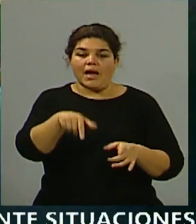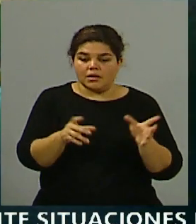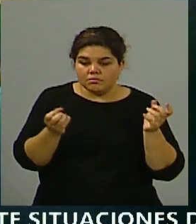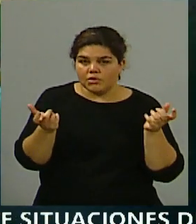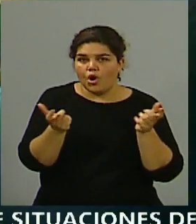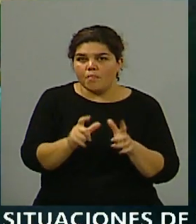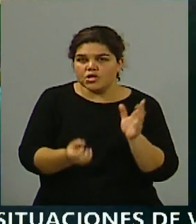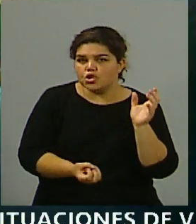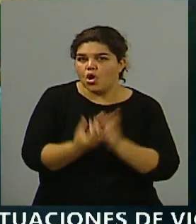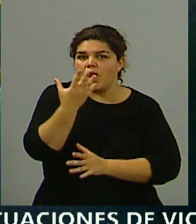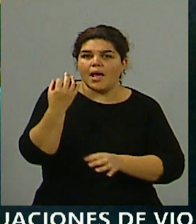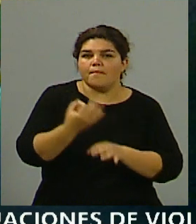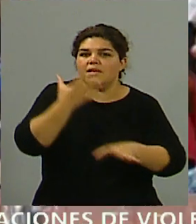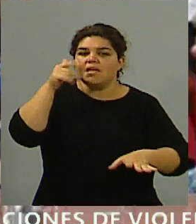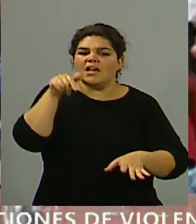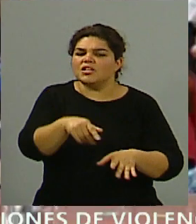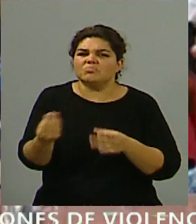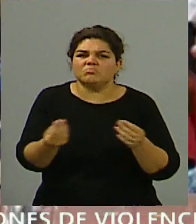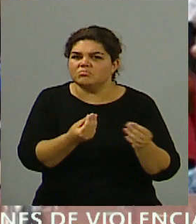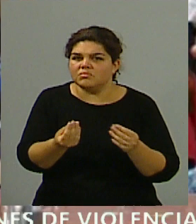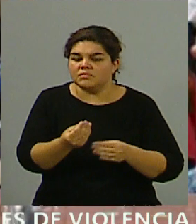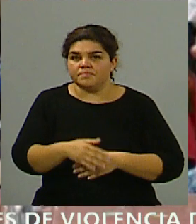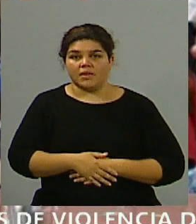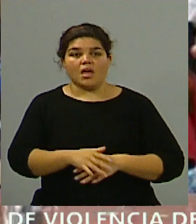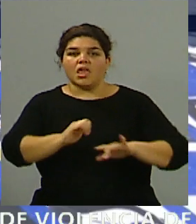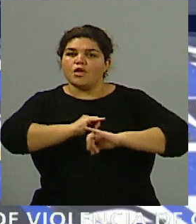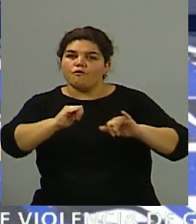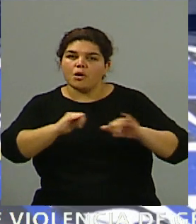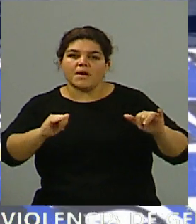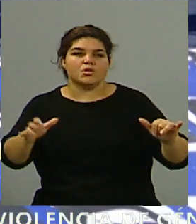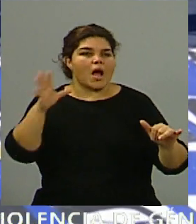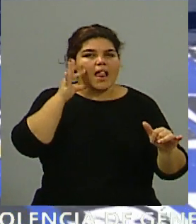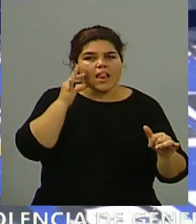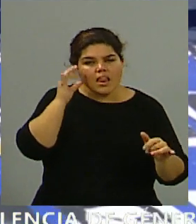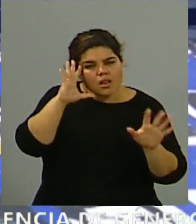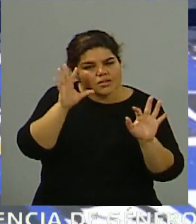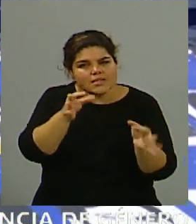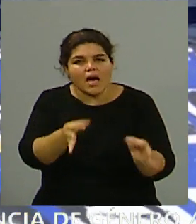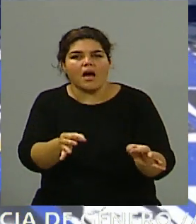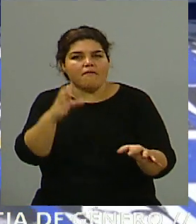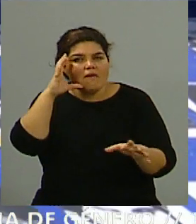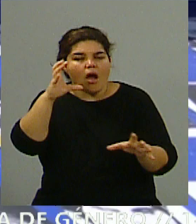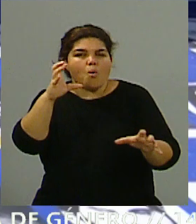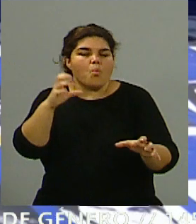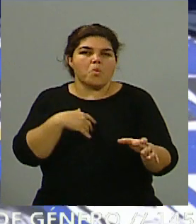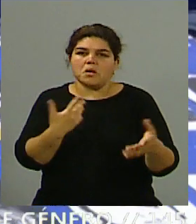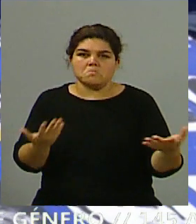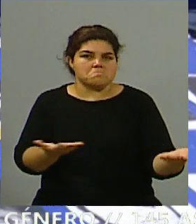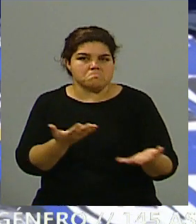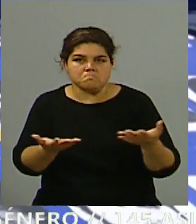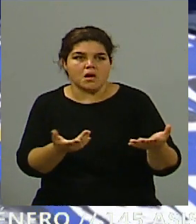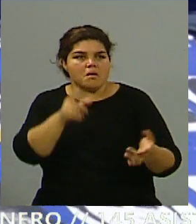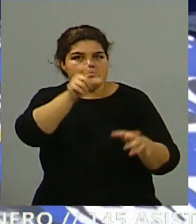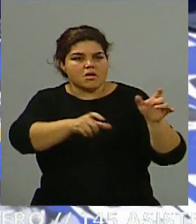destino esto, Aportar información ante una situación o una actitud de aquellos que son